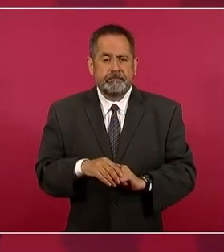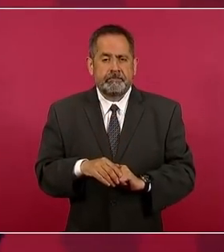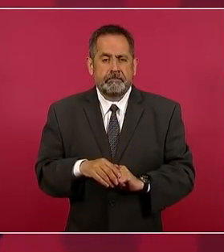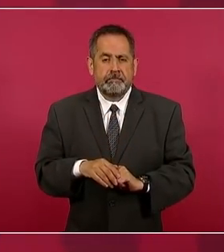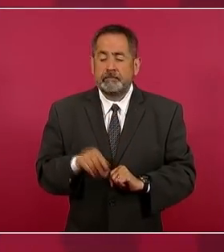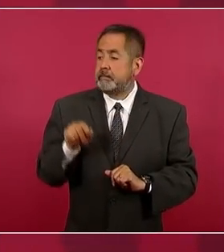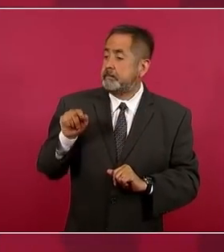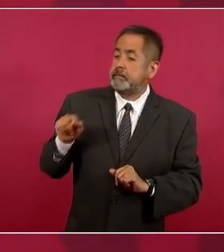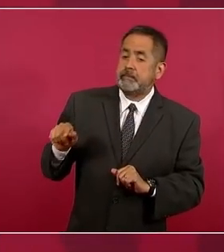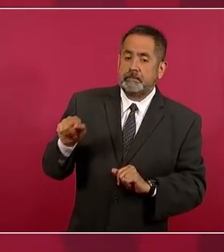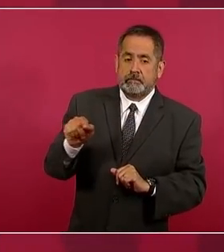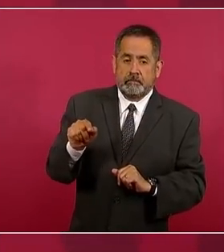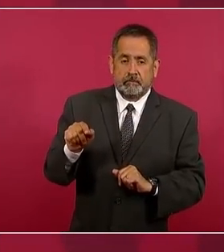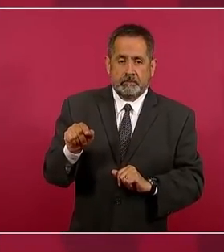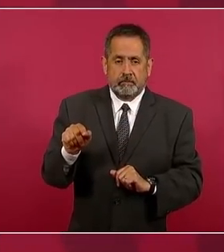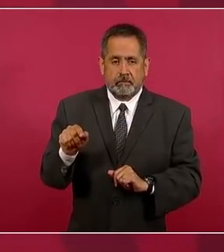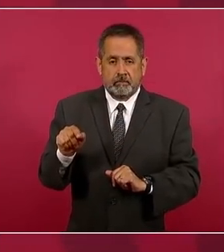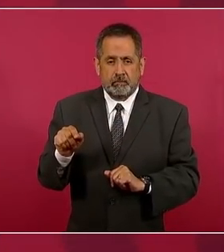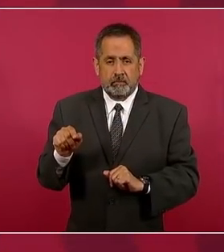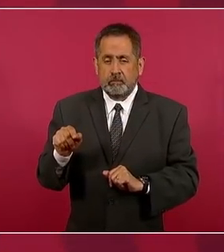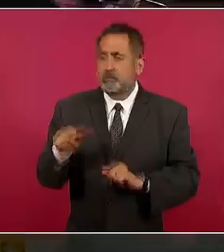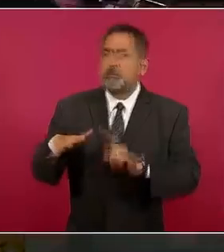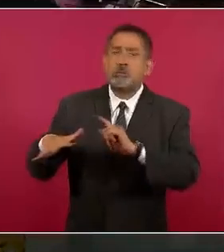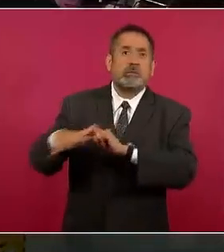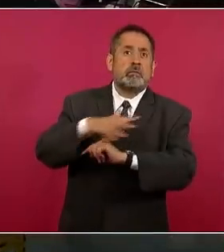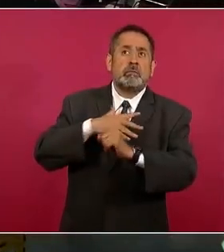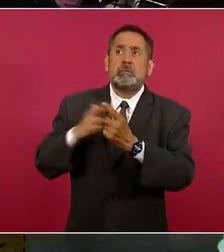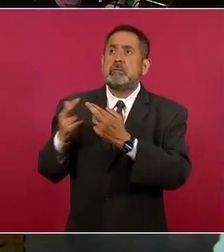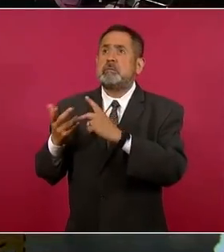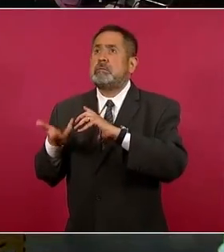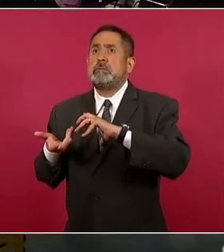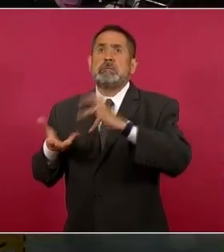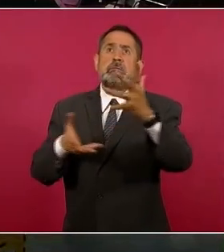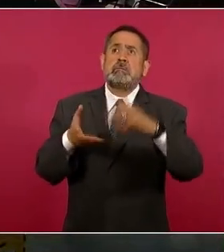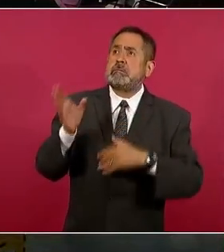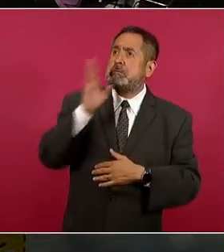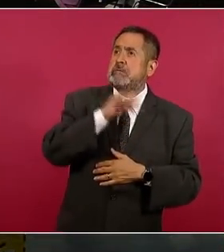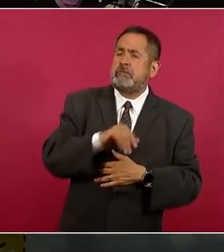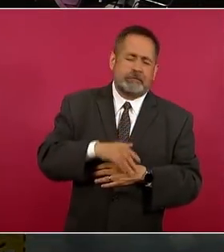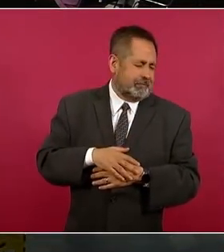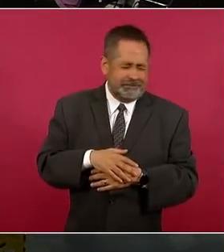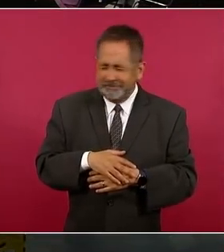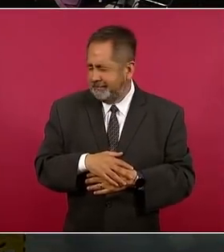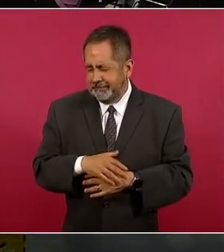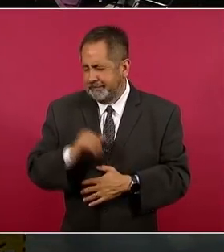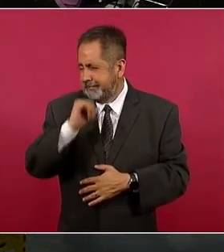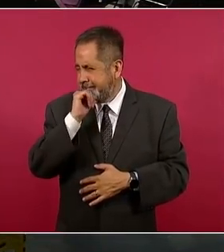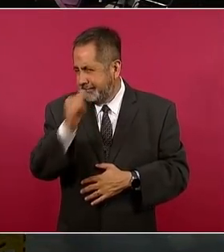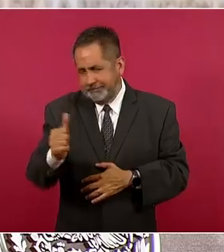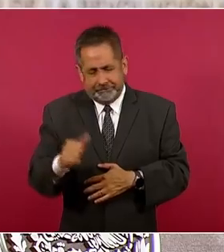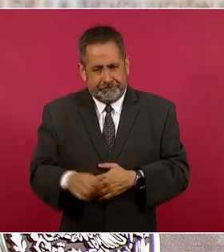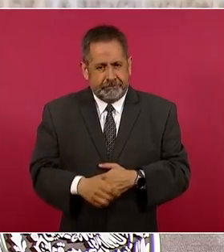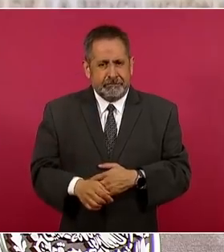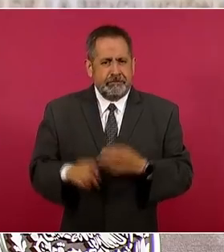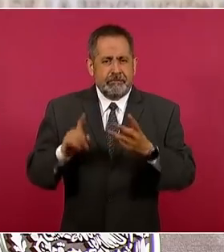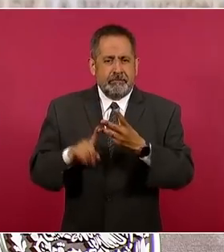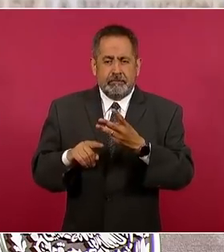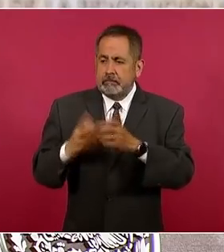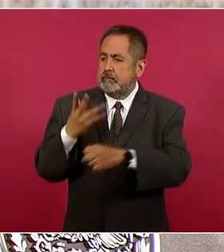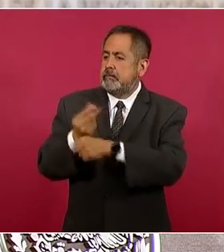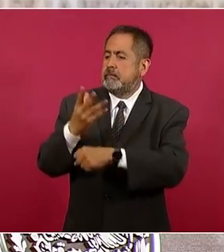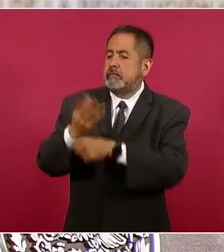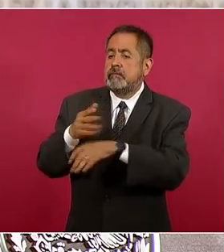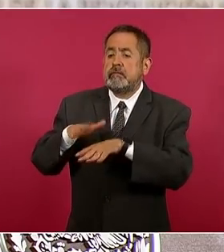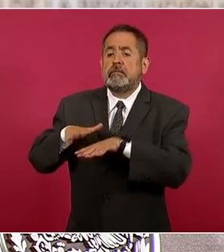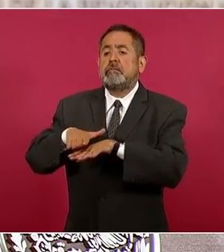ni afectar el medio ambiente, ni tampoco hacer una obra